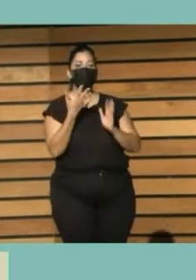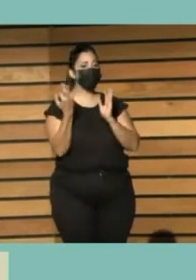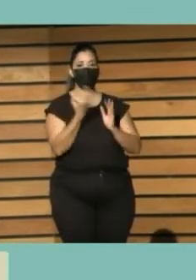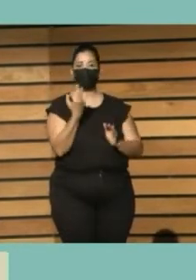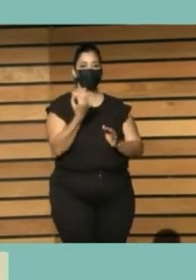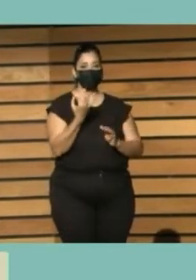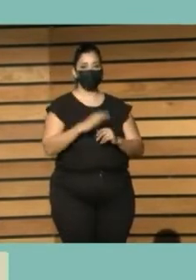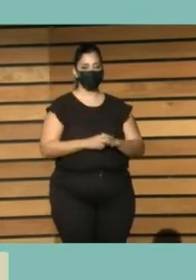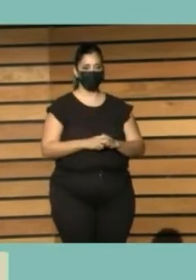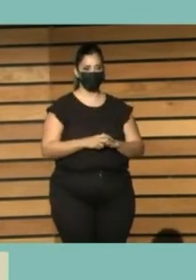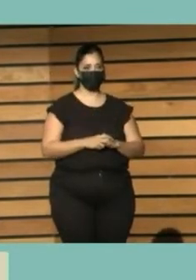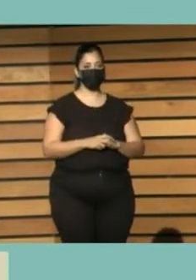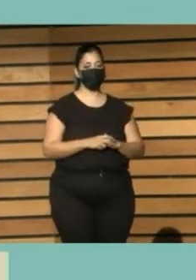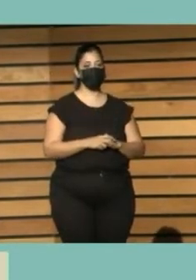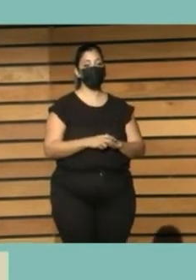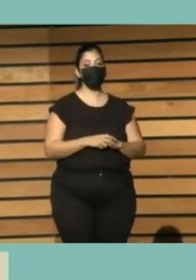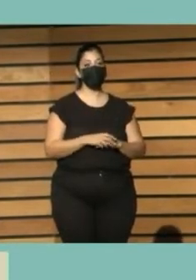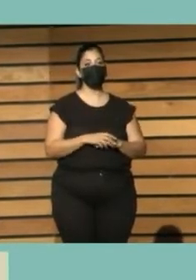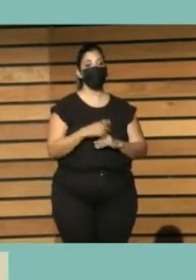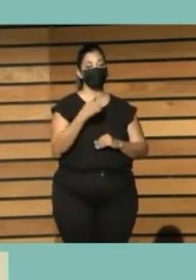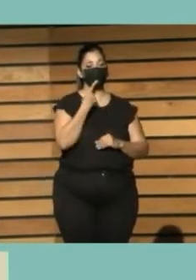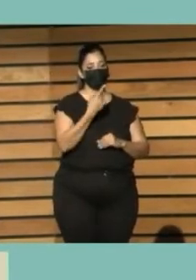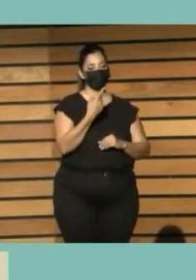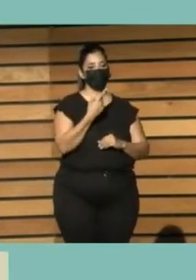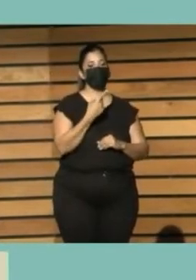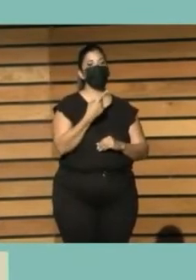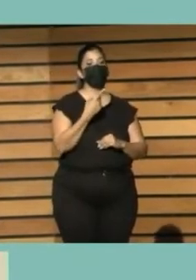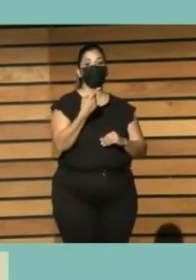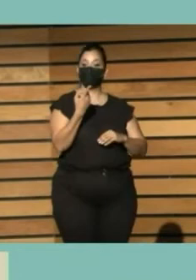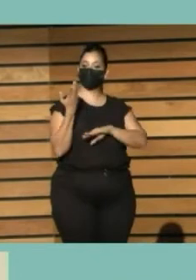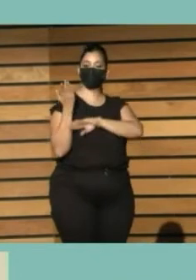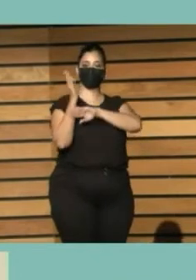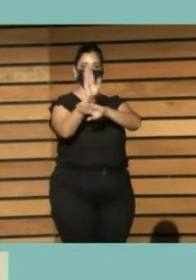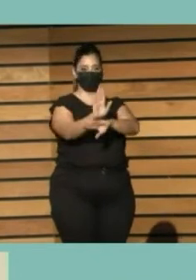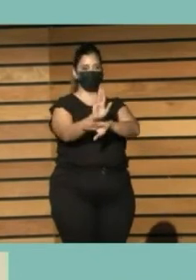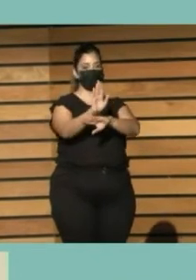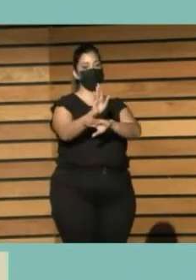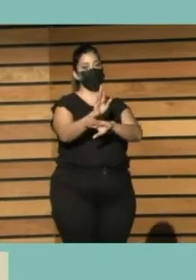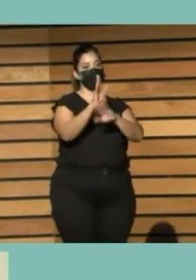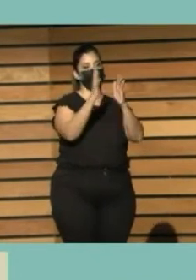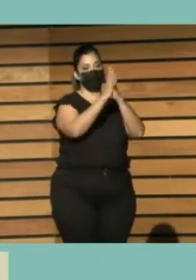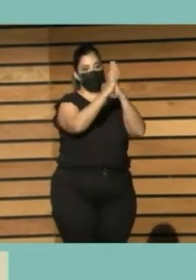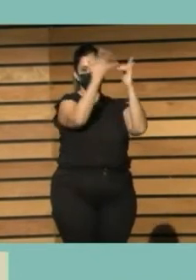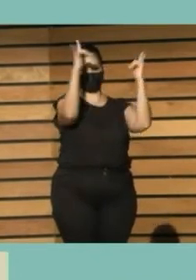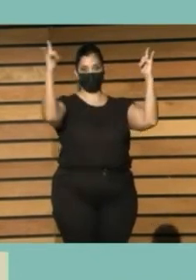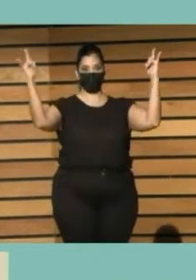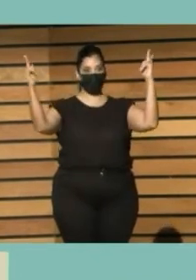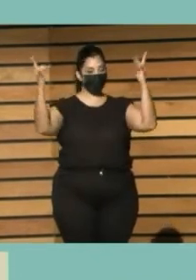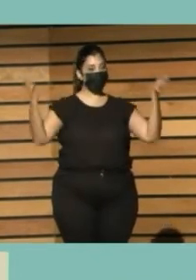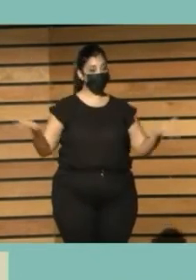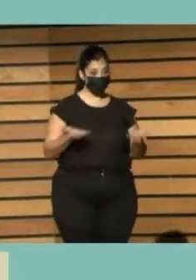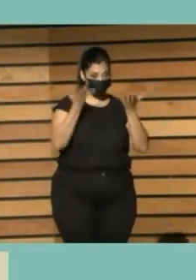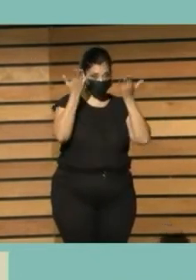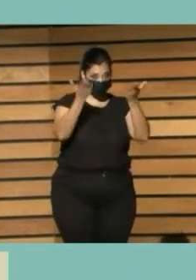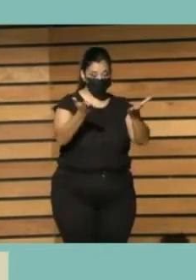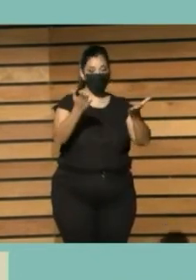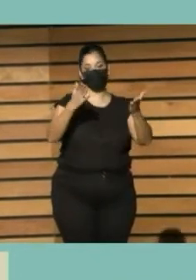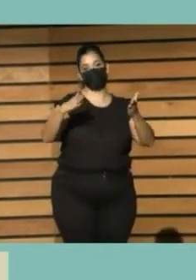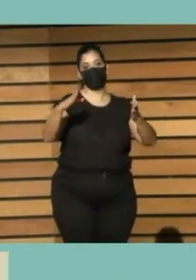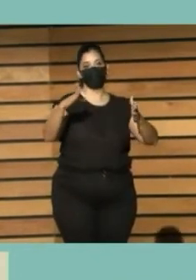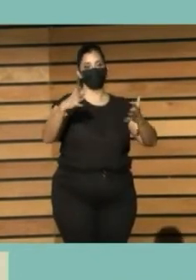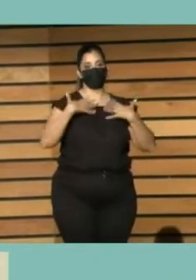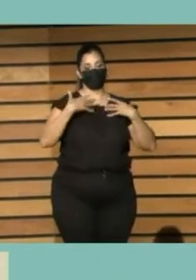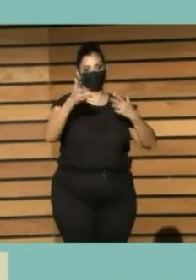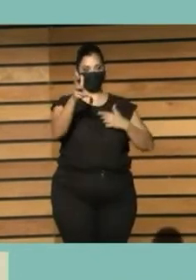La Agenda 2030 para el Desarrollo Sostenible establece una visión para el desarrollo sostenible basada en los estándares internacionales de derechos humanos,